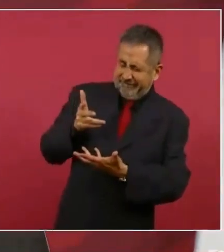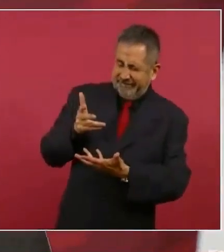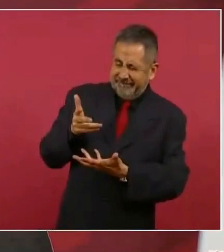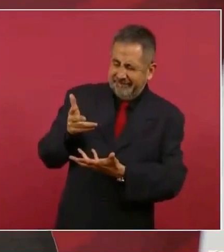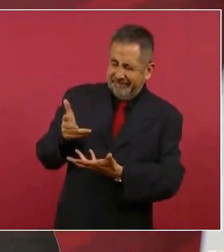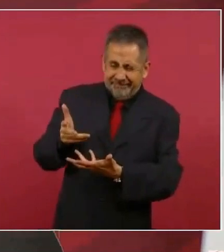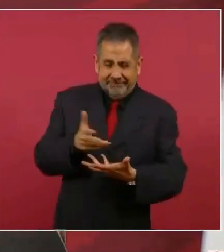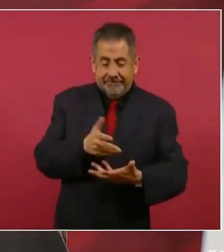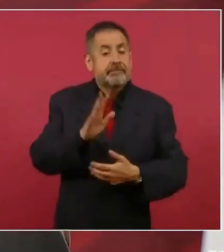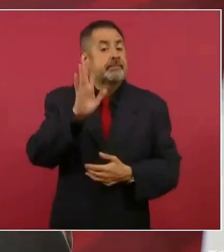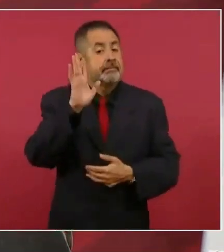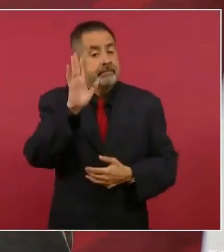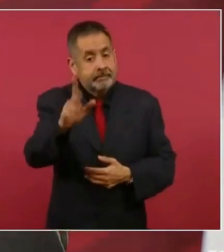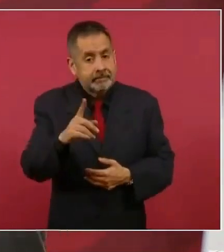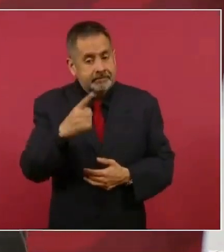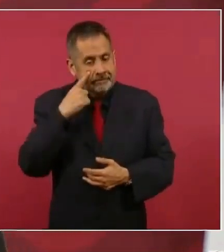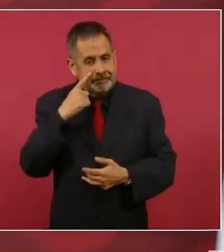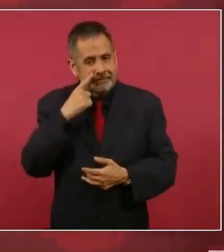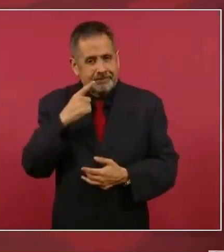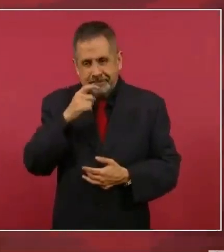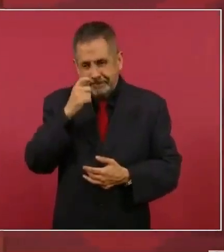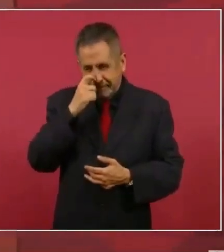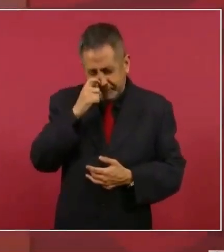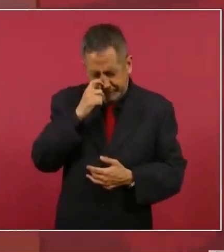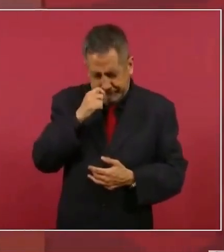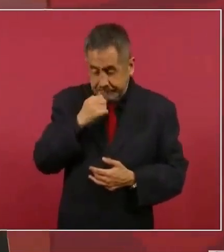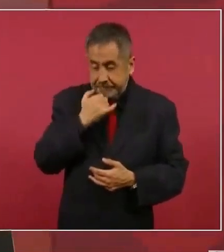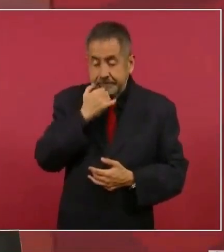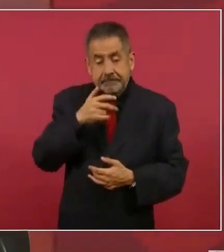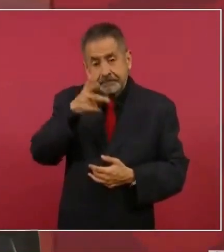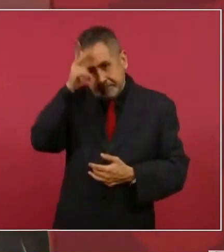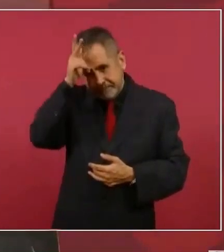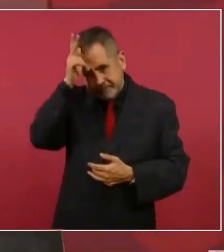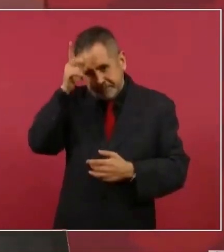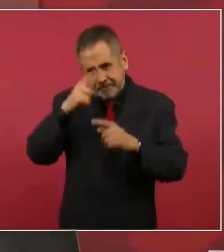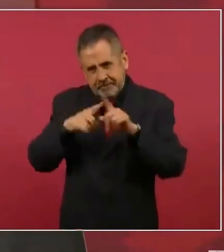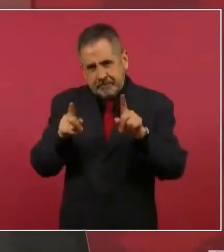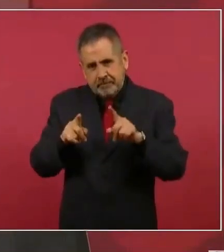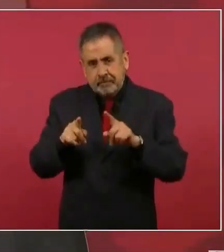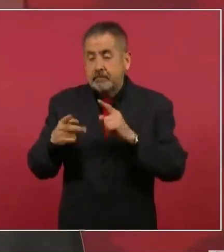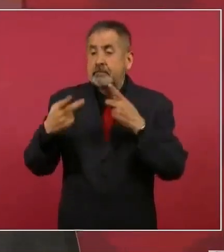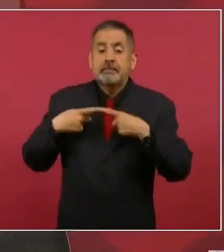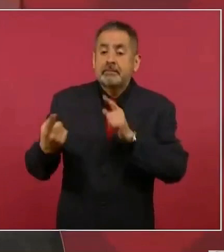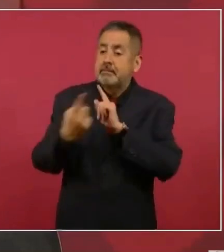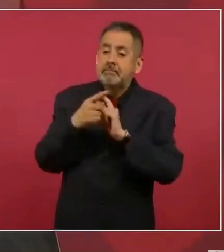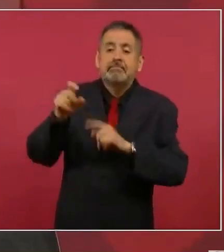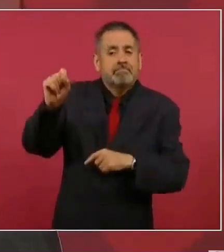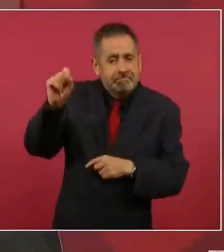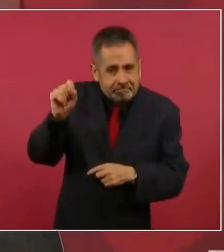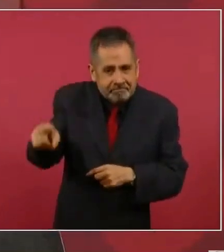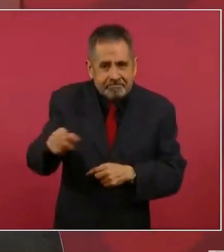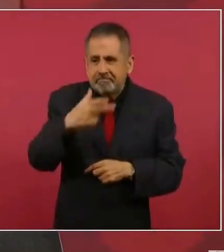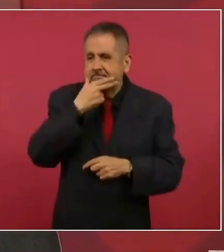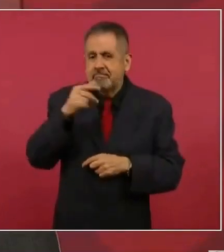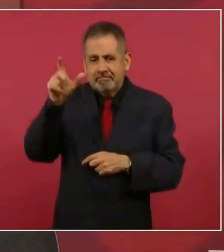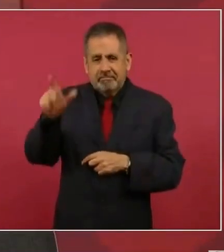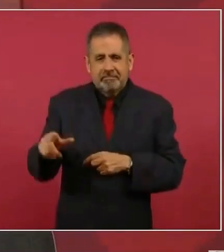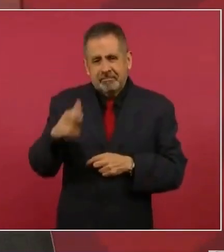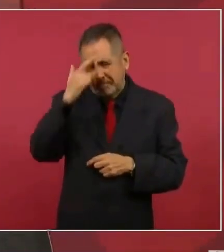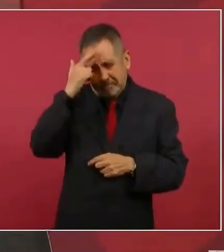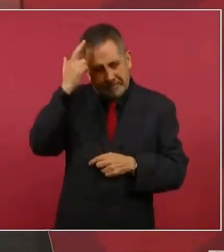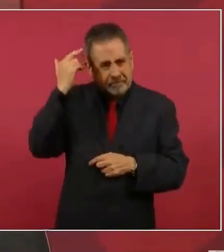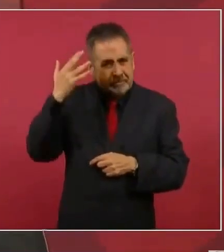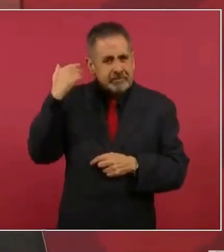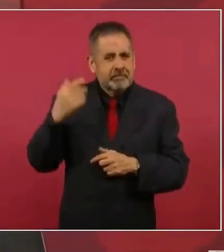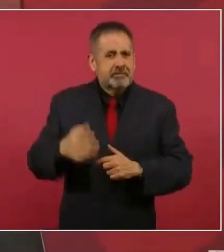Ese gallo no es el mismo, pero el gallero sí, estaba pequeñito.